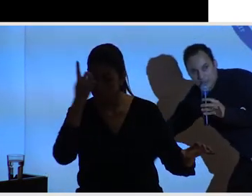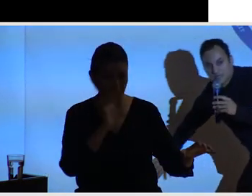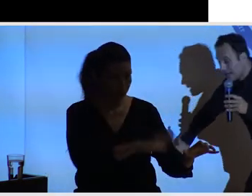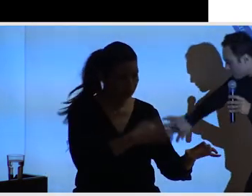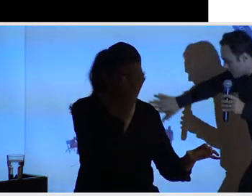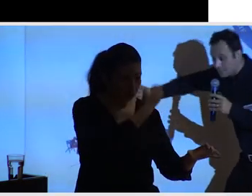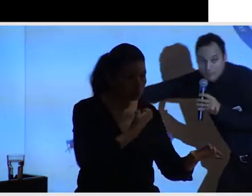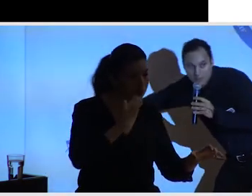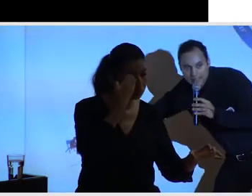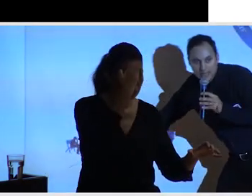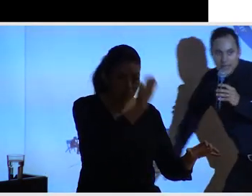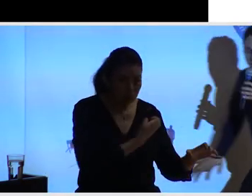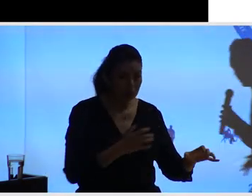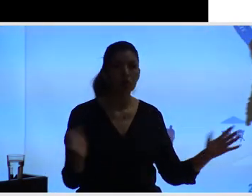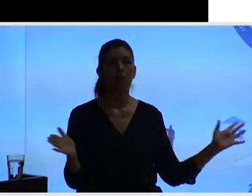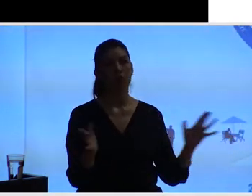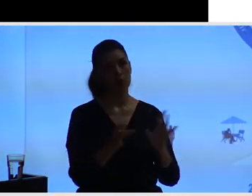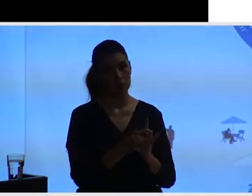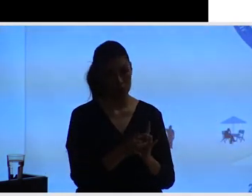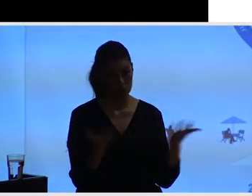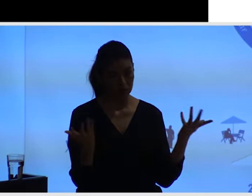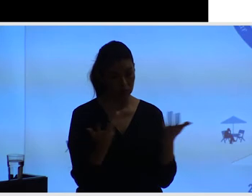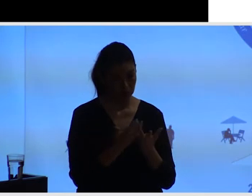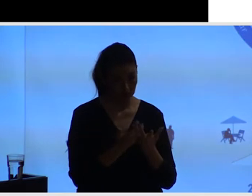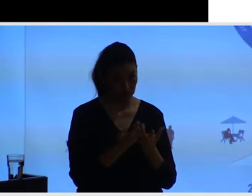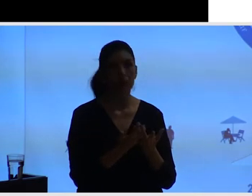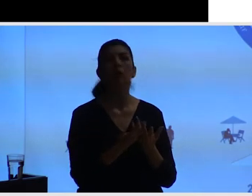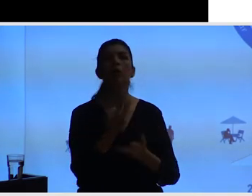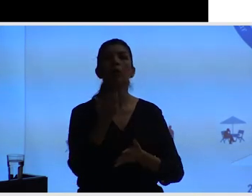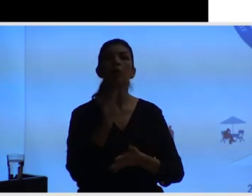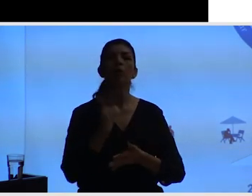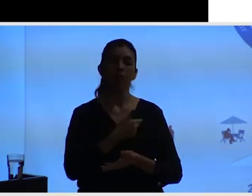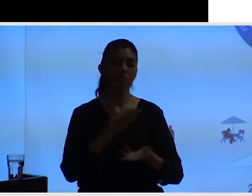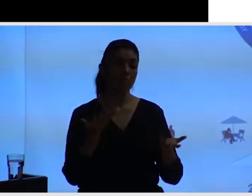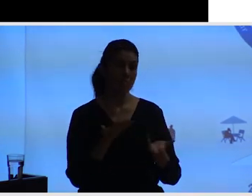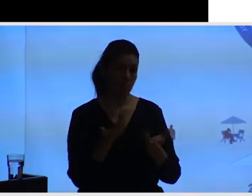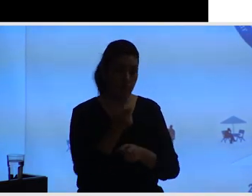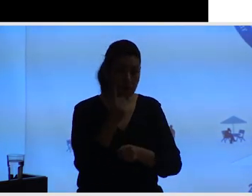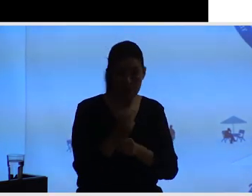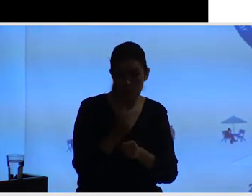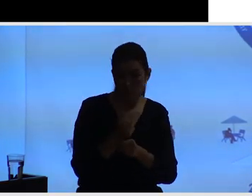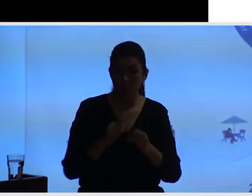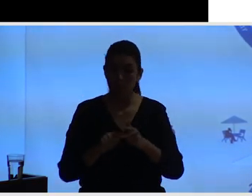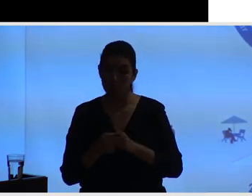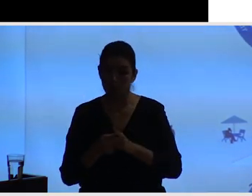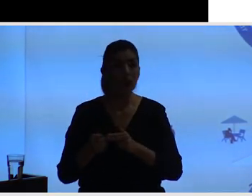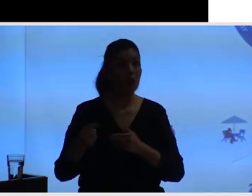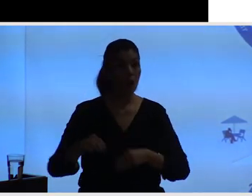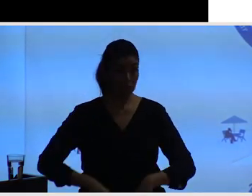empezamos midiendo la vida pública, y después usamos intervenciones de urbanismo táctico, de hecho, para ver